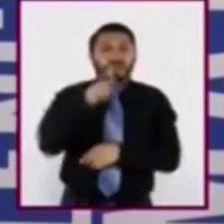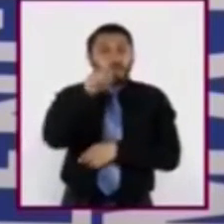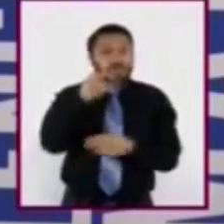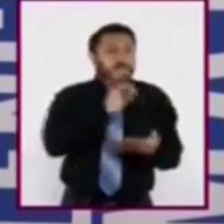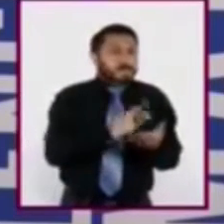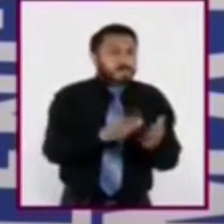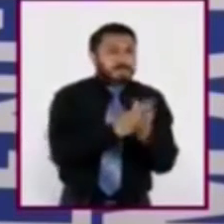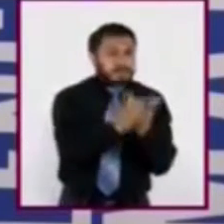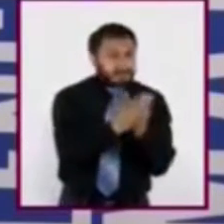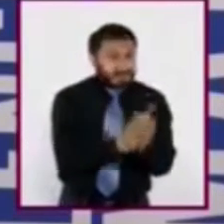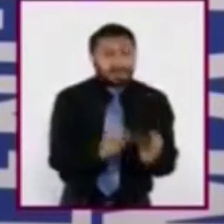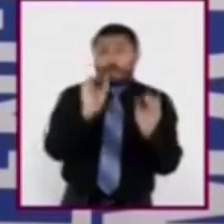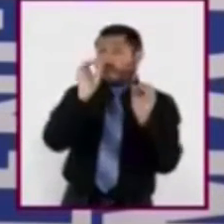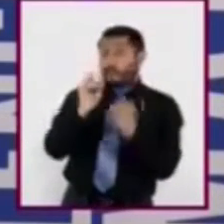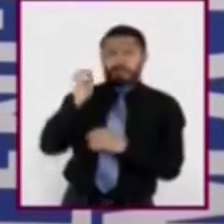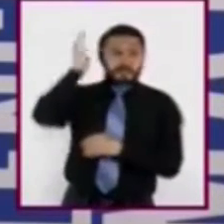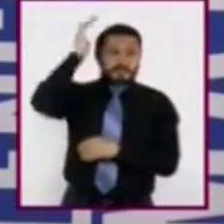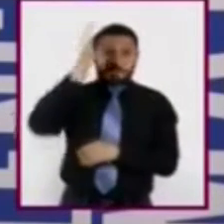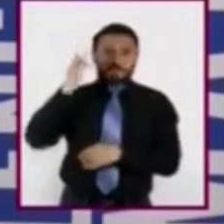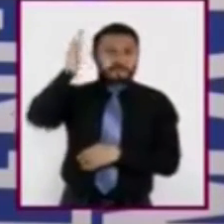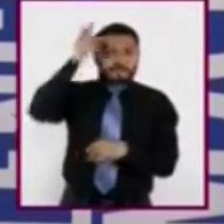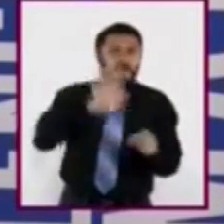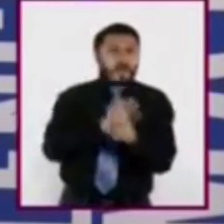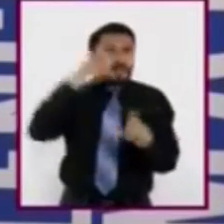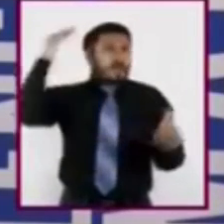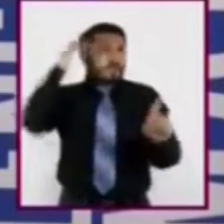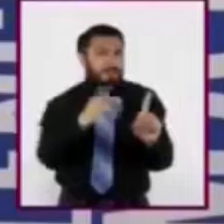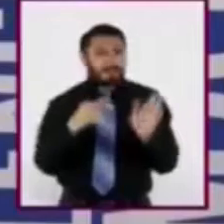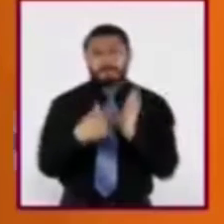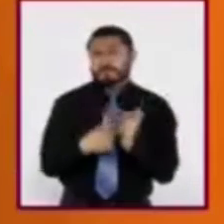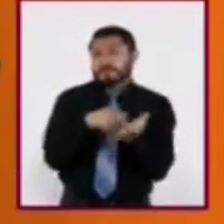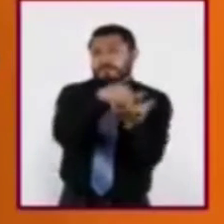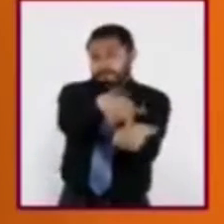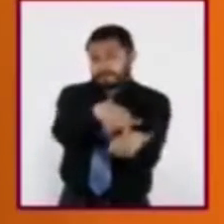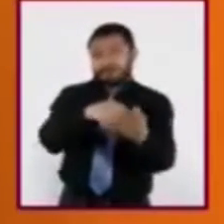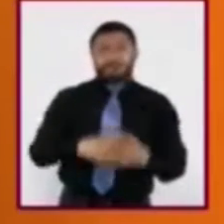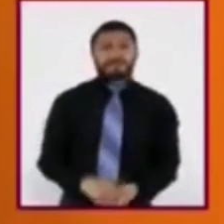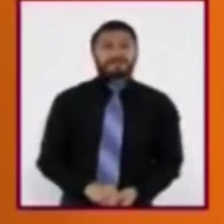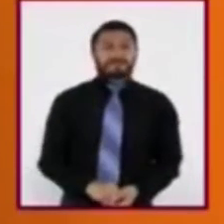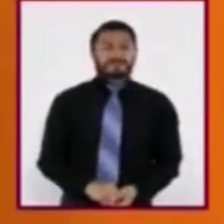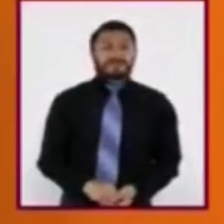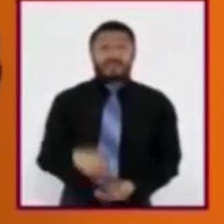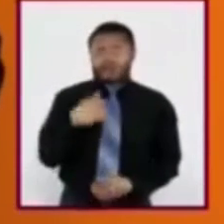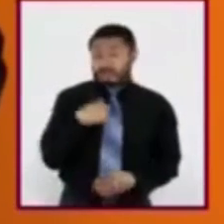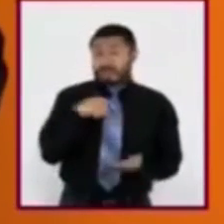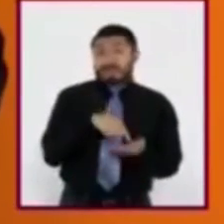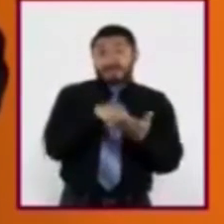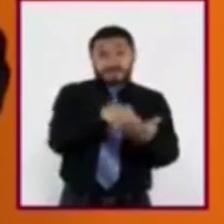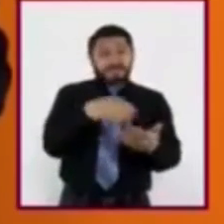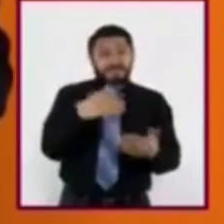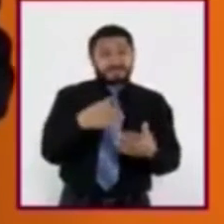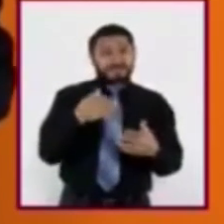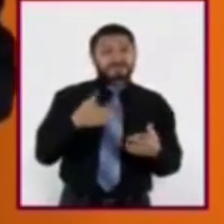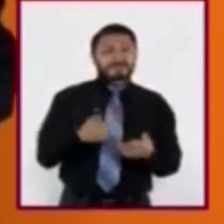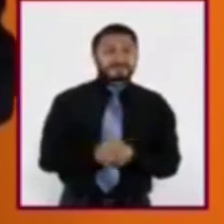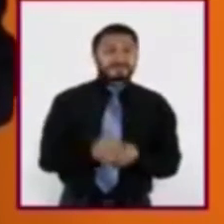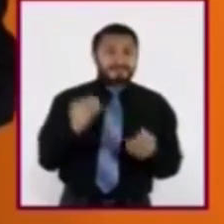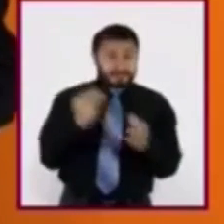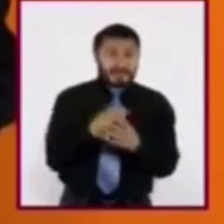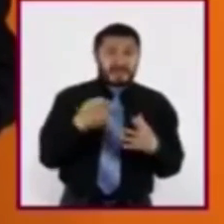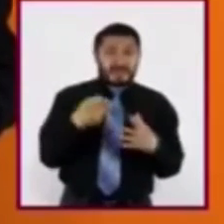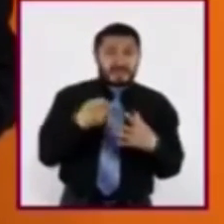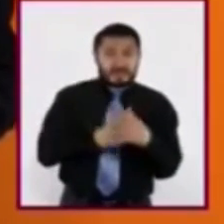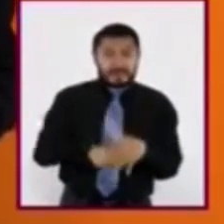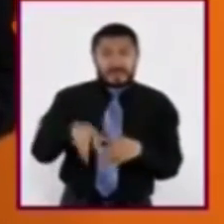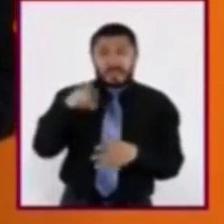o al reflexionar en torno a los retos que se propondrán. Les propongo que antes de iniciar nuestra sesión, me